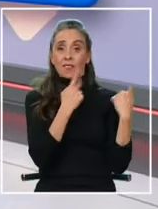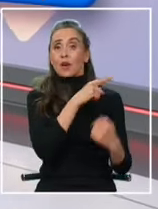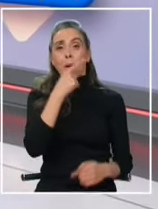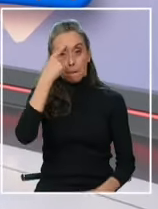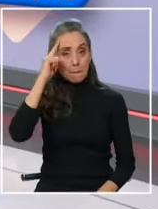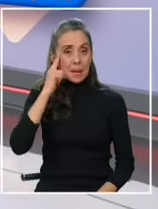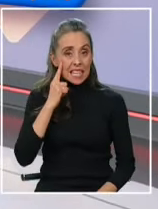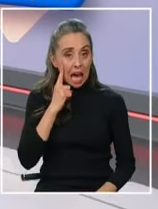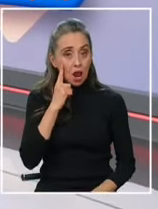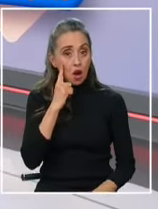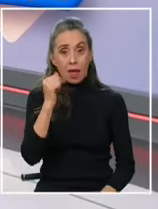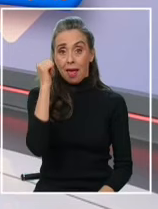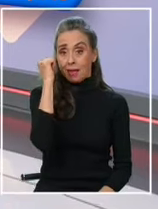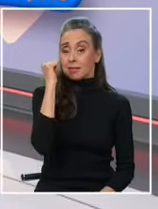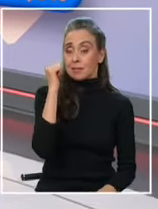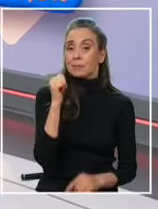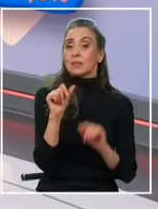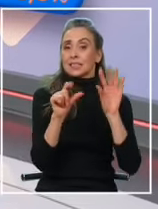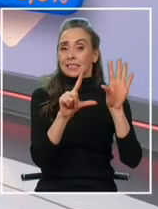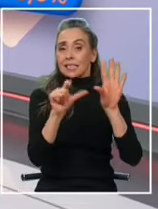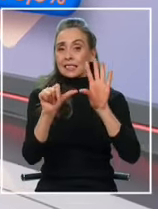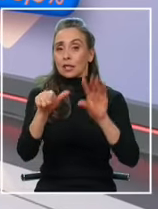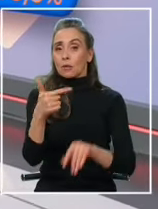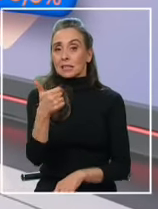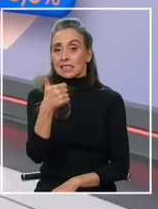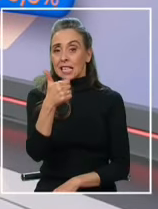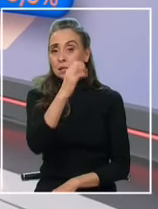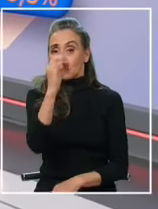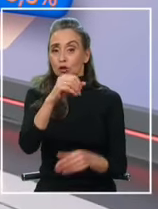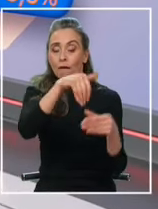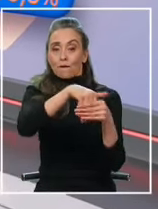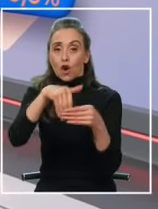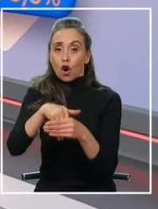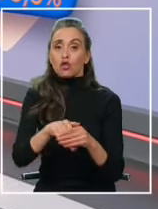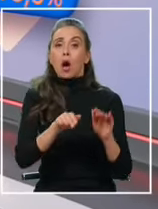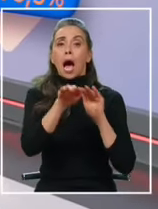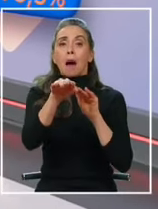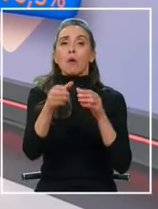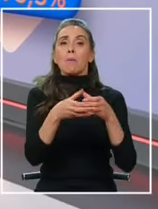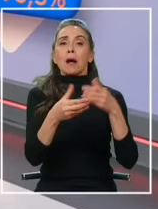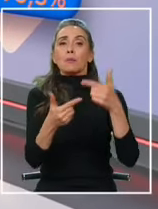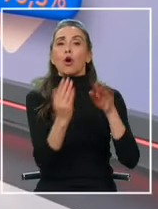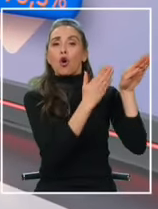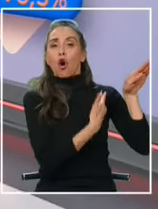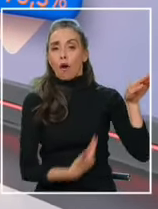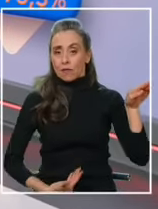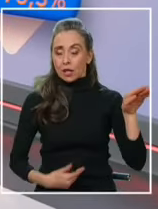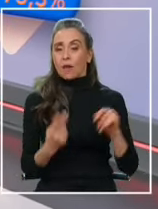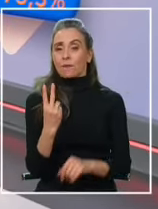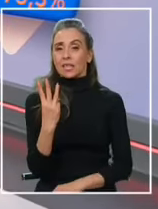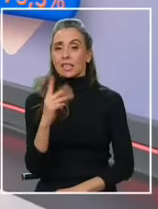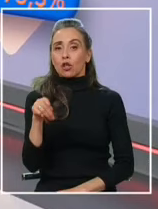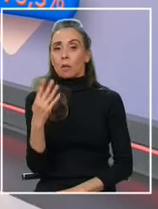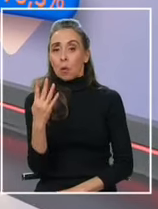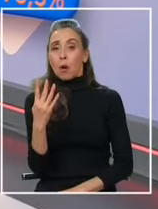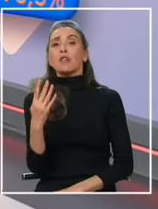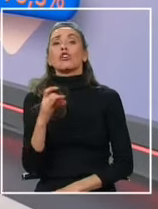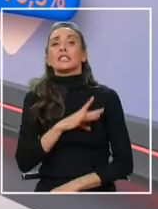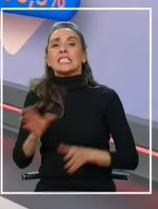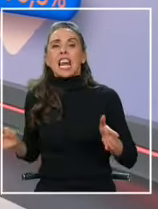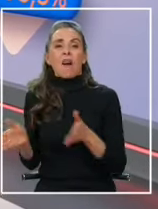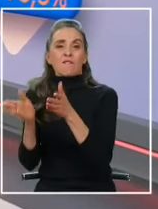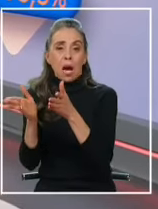Peñalolén, donde, veamos, el 76,6% de los votos fue para el oficialismo y el 23,4% para Chile Vamos.